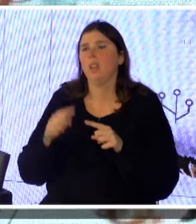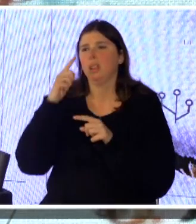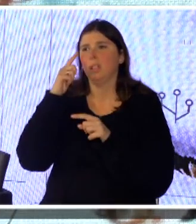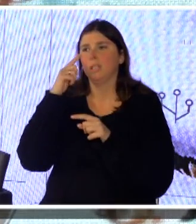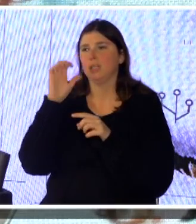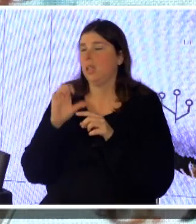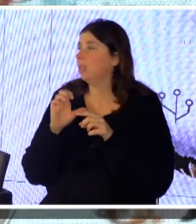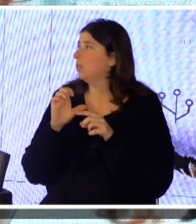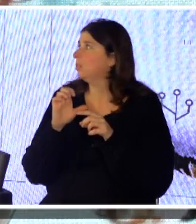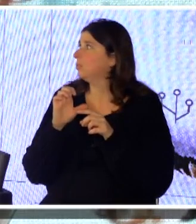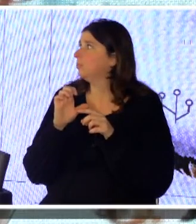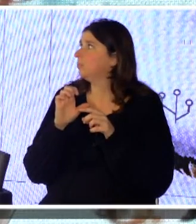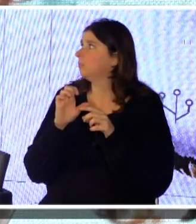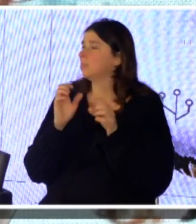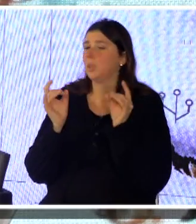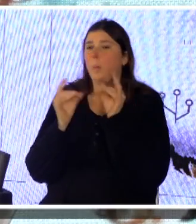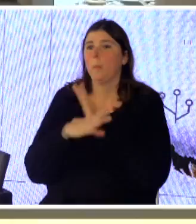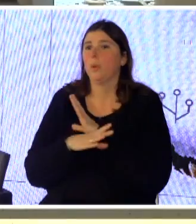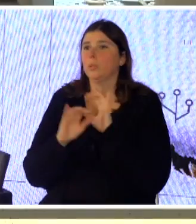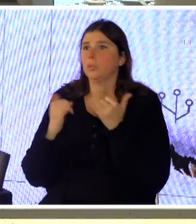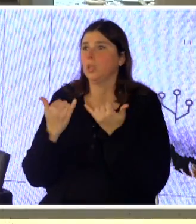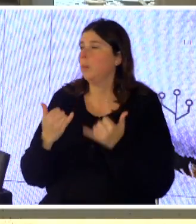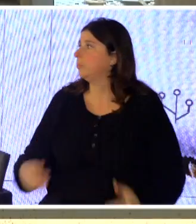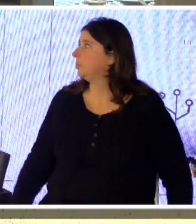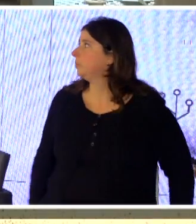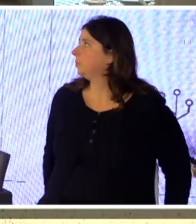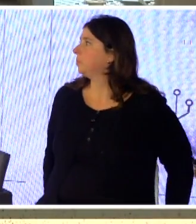Ya están los tres prontos, cuando quieran.